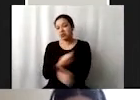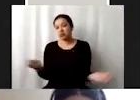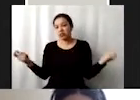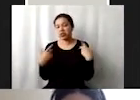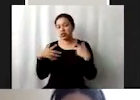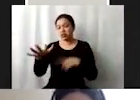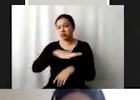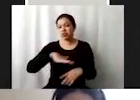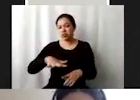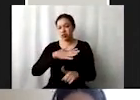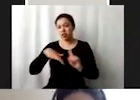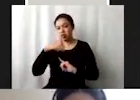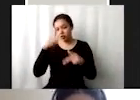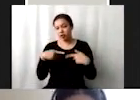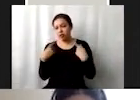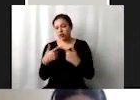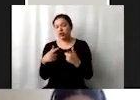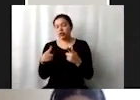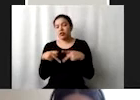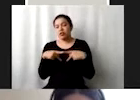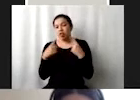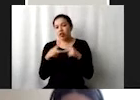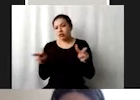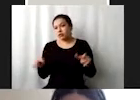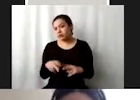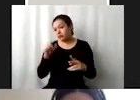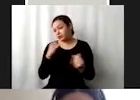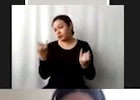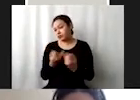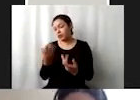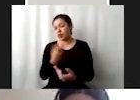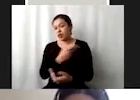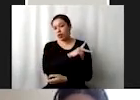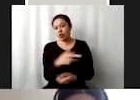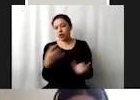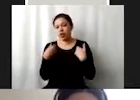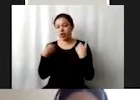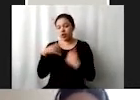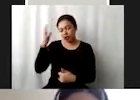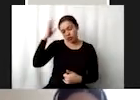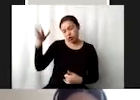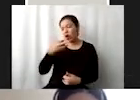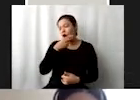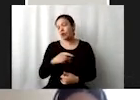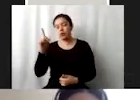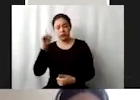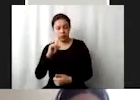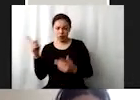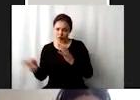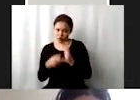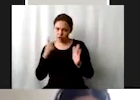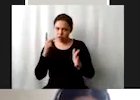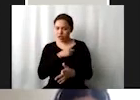vulnerabilidad. Y, bueno, asegurar que todos los jóvenes y adultos o hombres y mujeres nuevamente estén